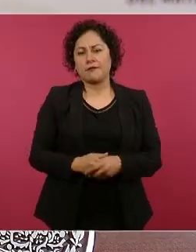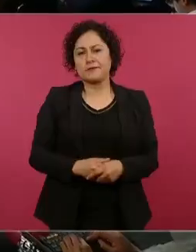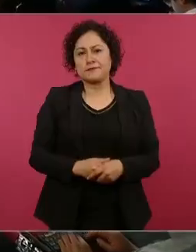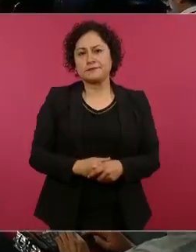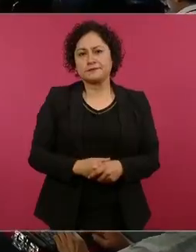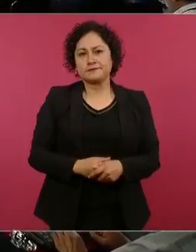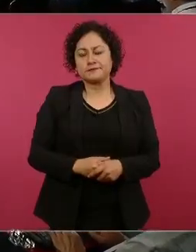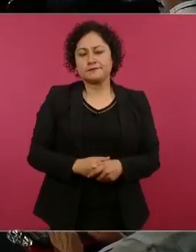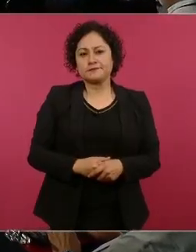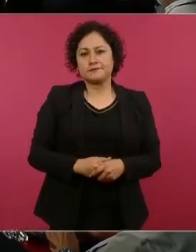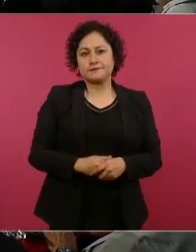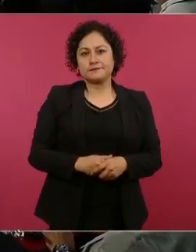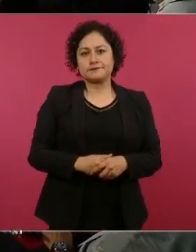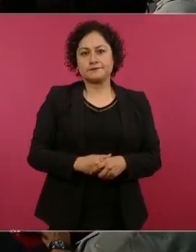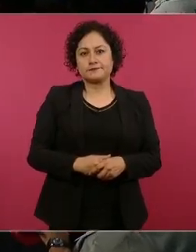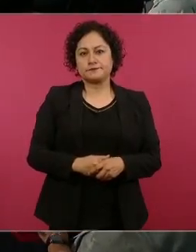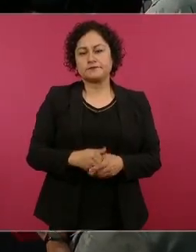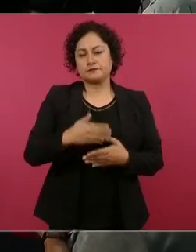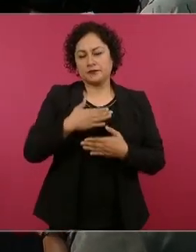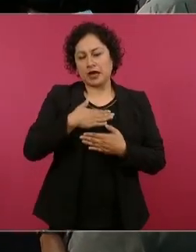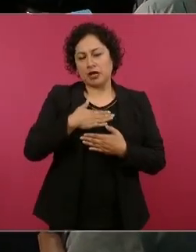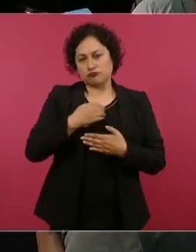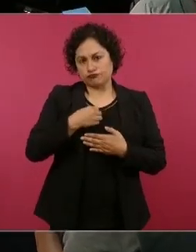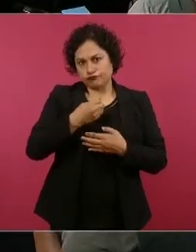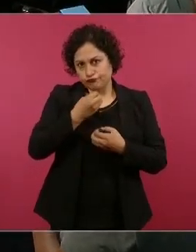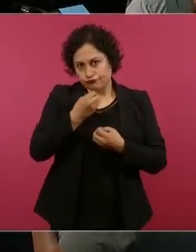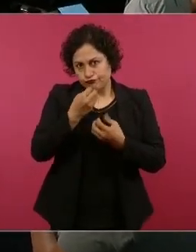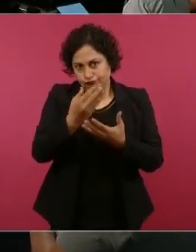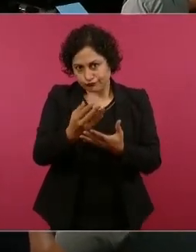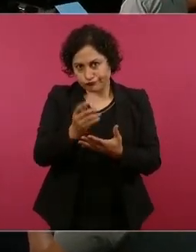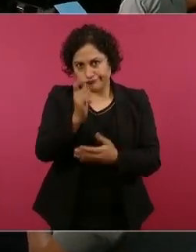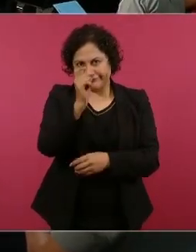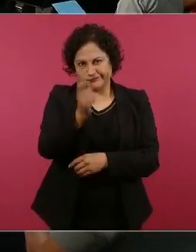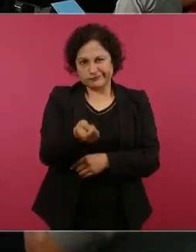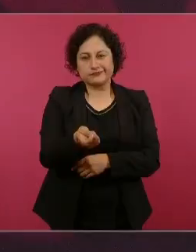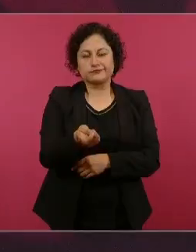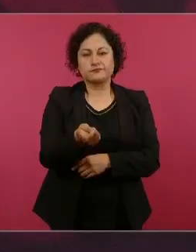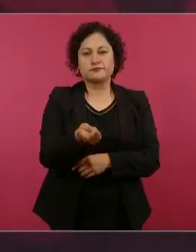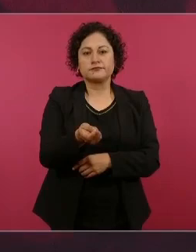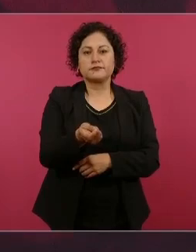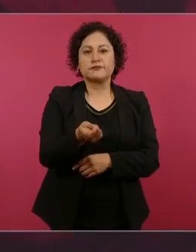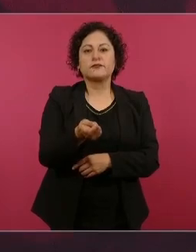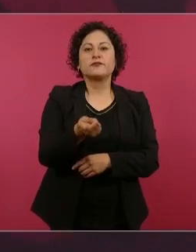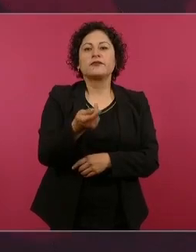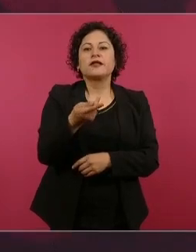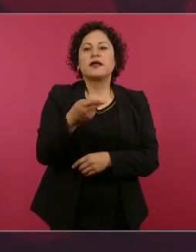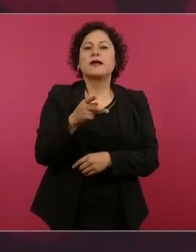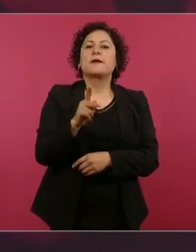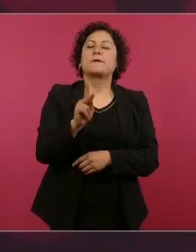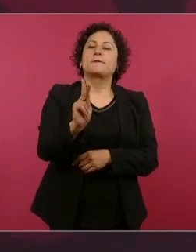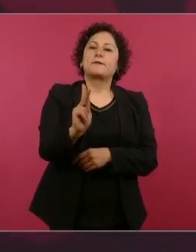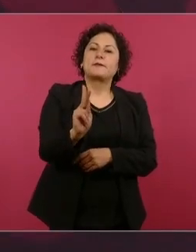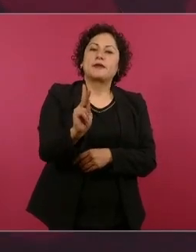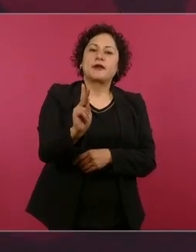Les voy a comentar algo, pero no con el afán de